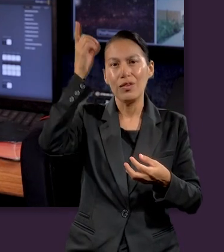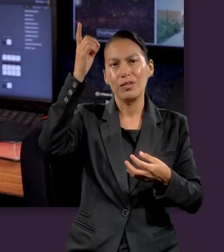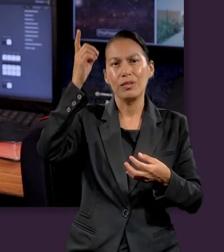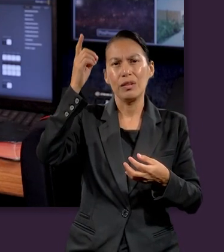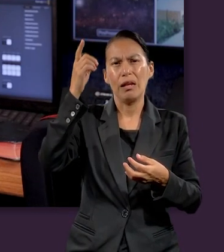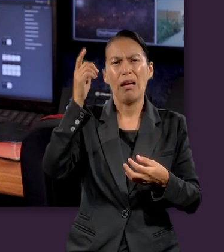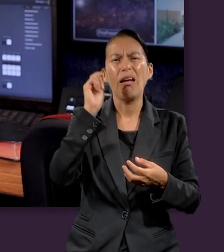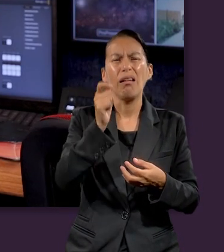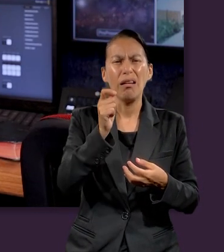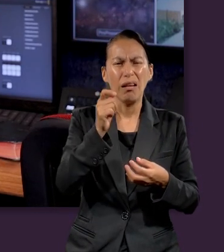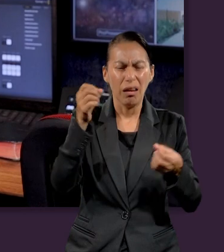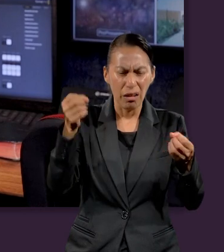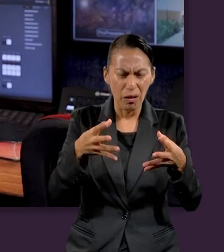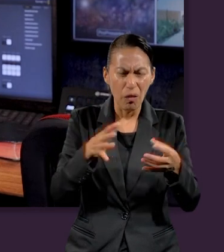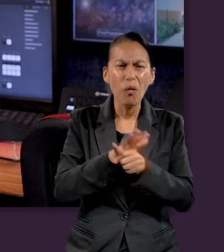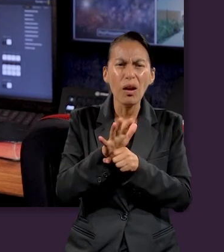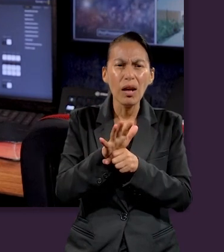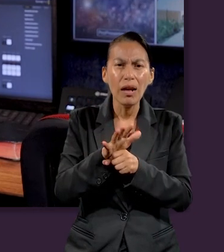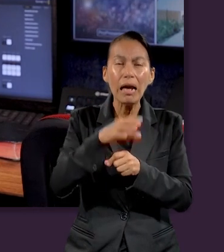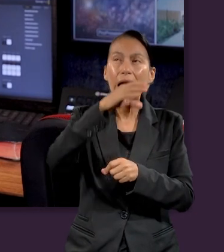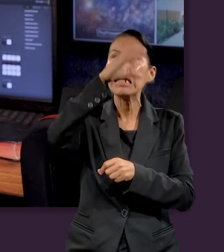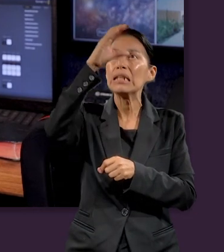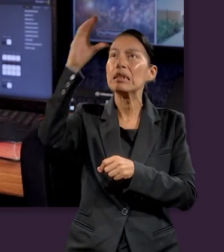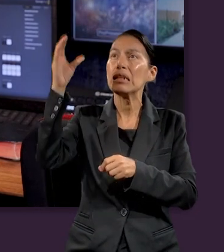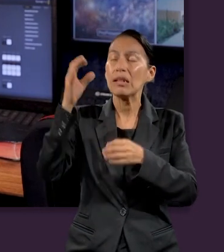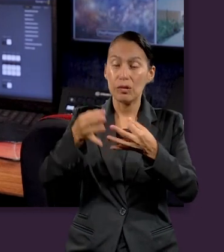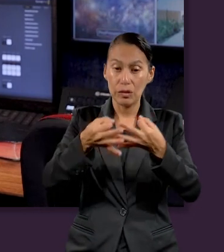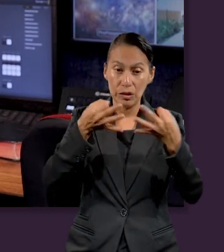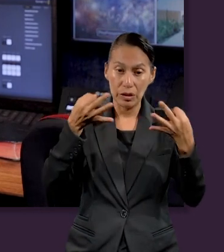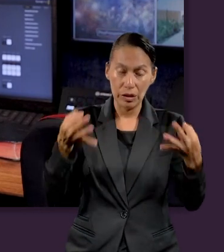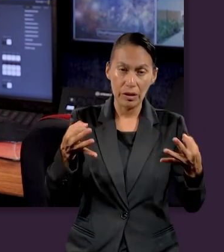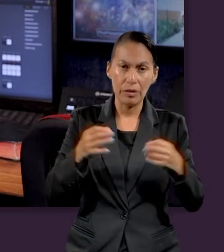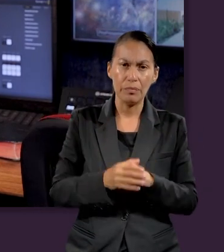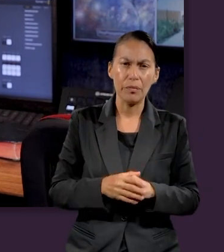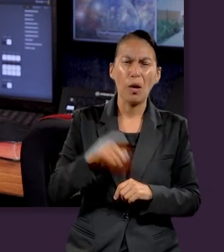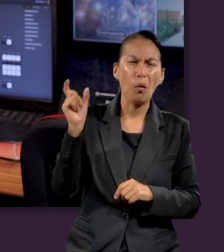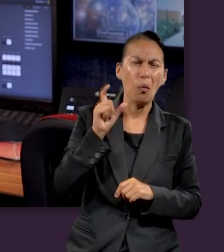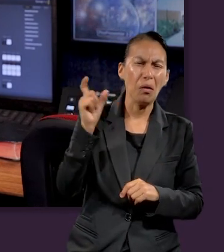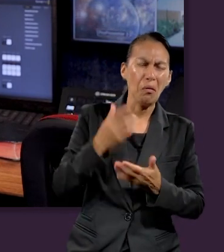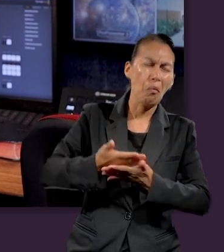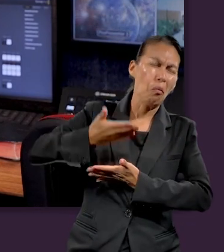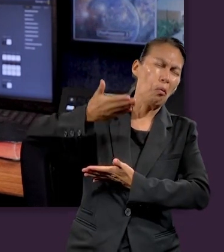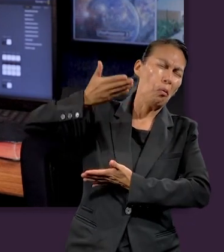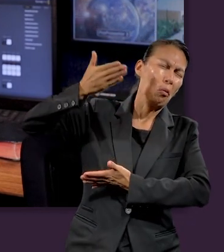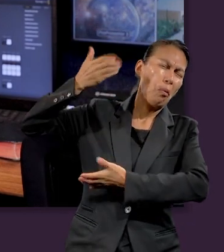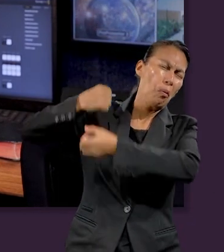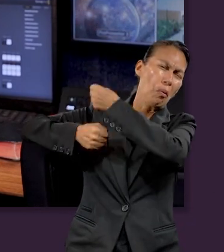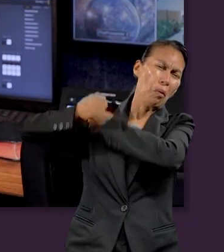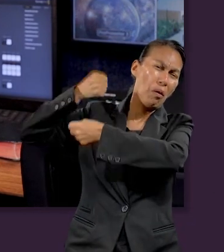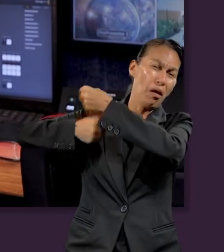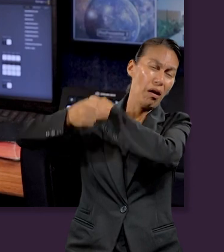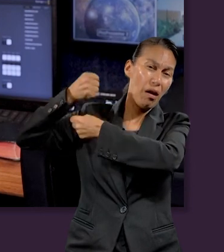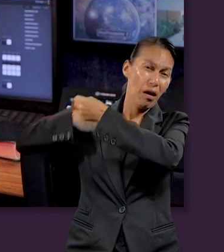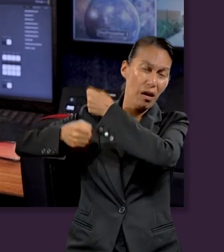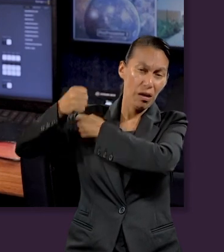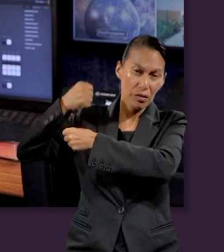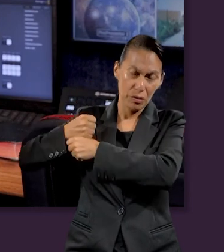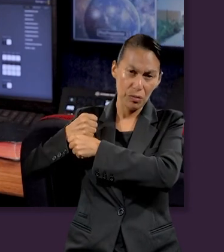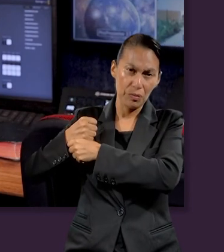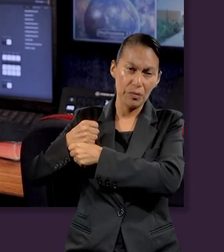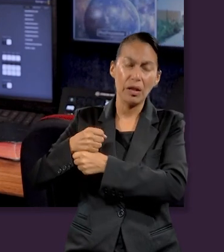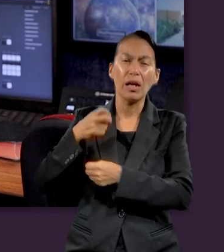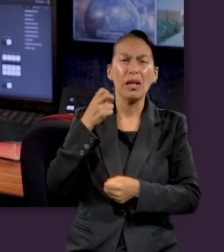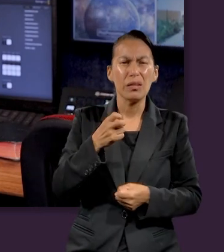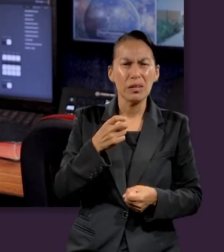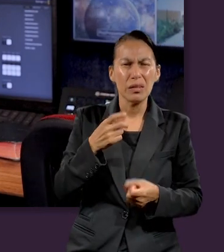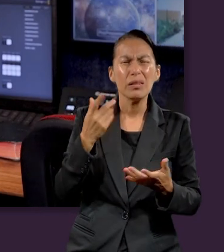creó? Dios. ¿Qué creó? Los cielos y la tierra. ¿Cuándo fue este portento? Desde la eternidad.